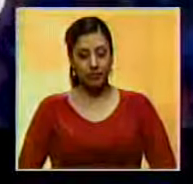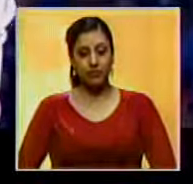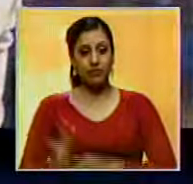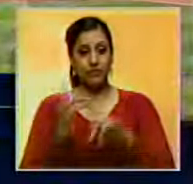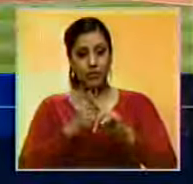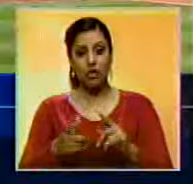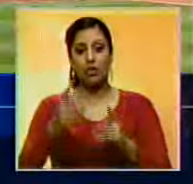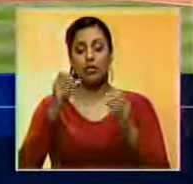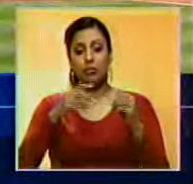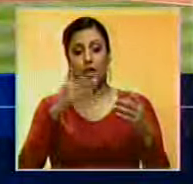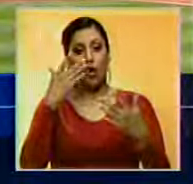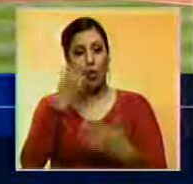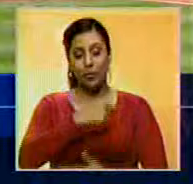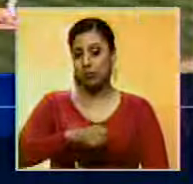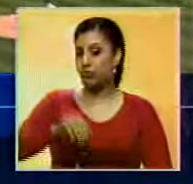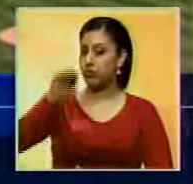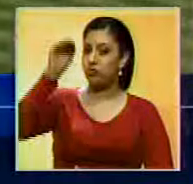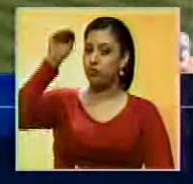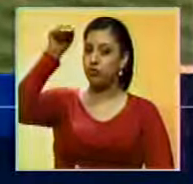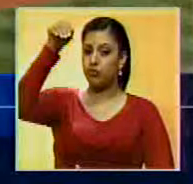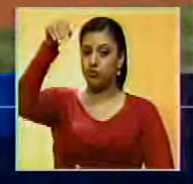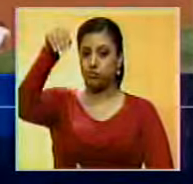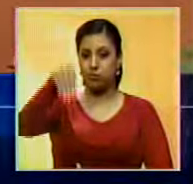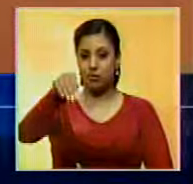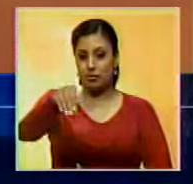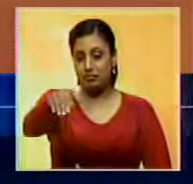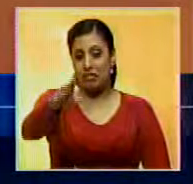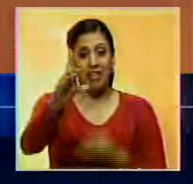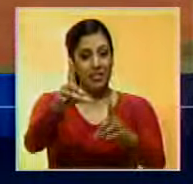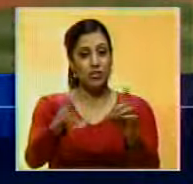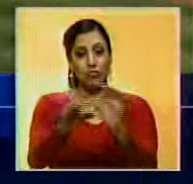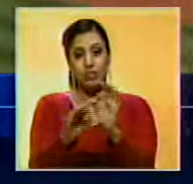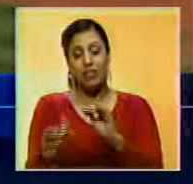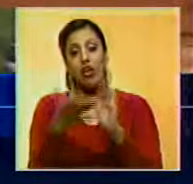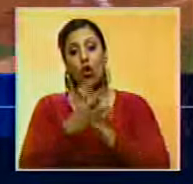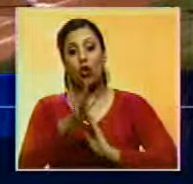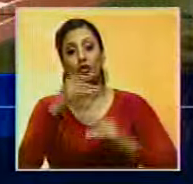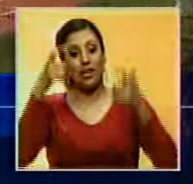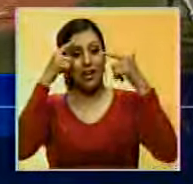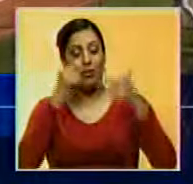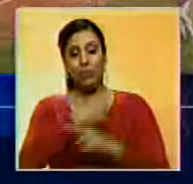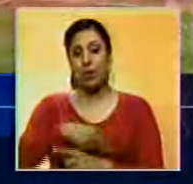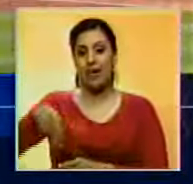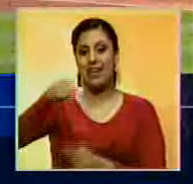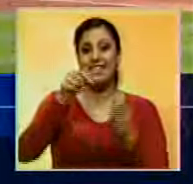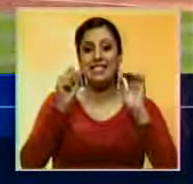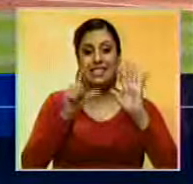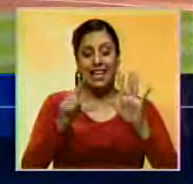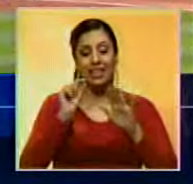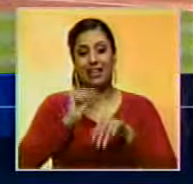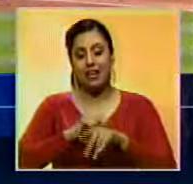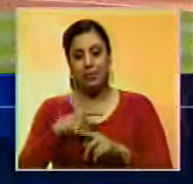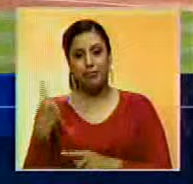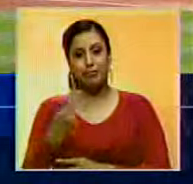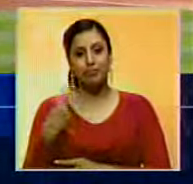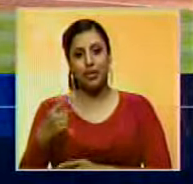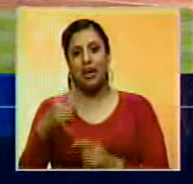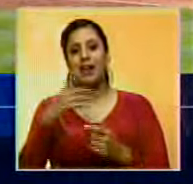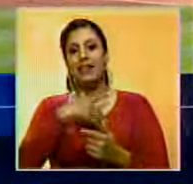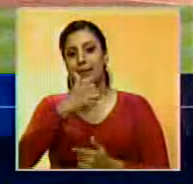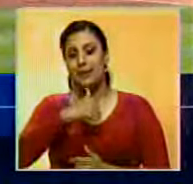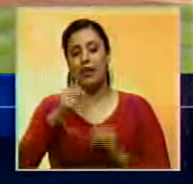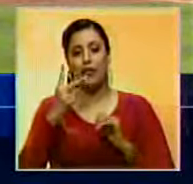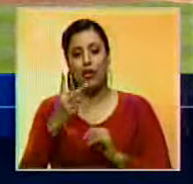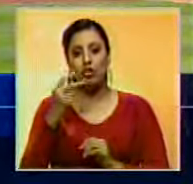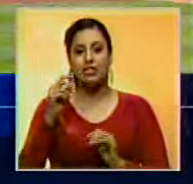Otra salida de calidad para Félix Hernández en la que se va sin decisión, el Rey lanzó por espacio de 7 episodios en los que toleró